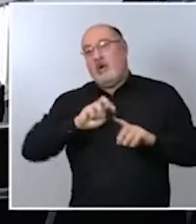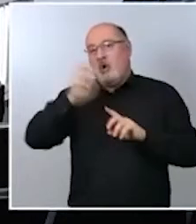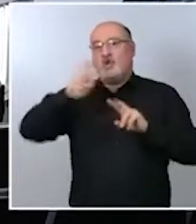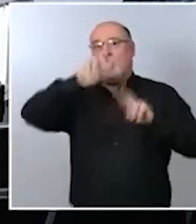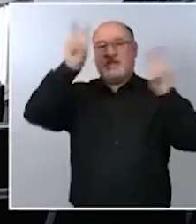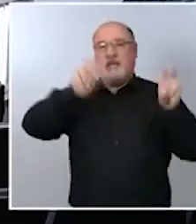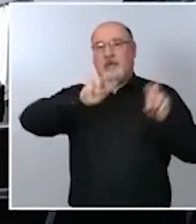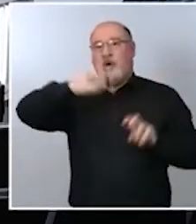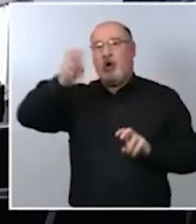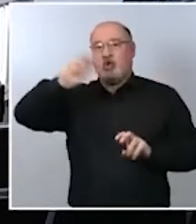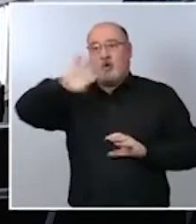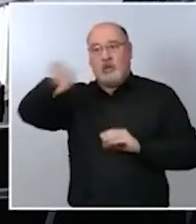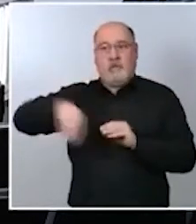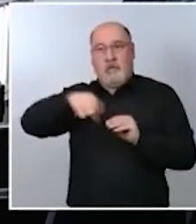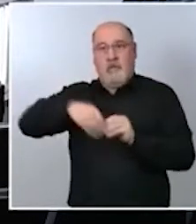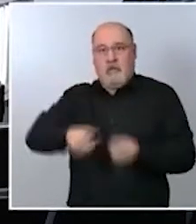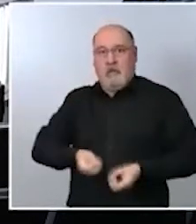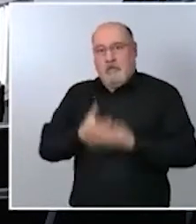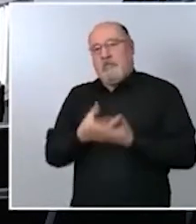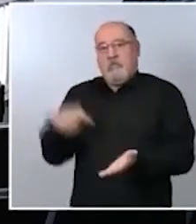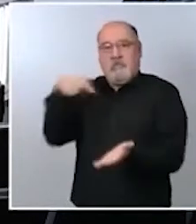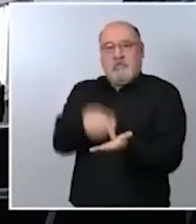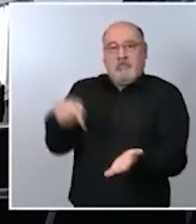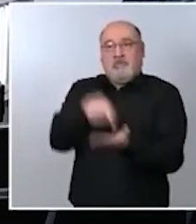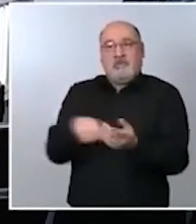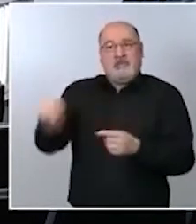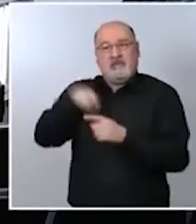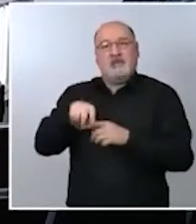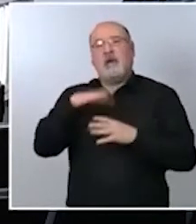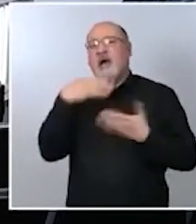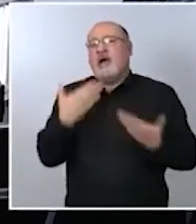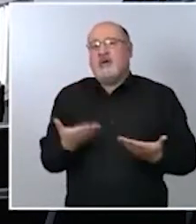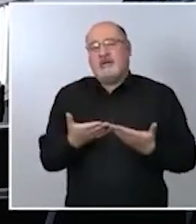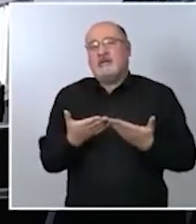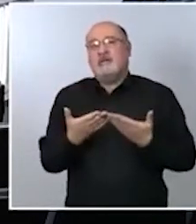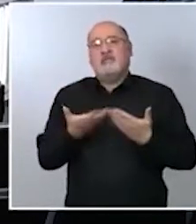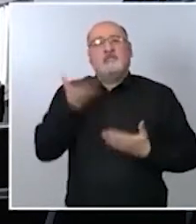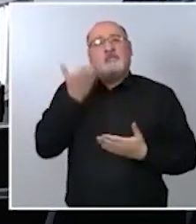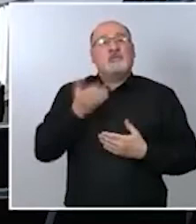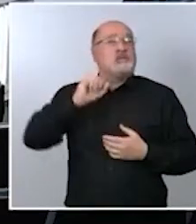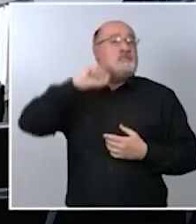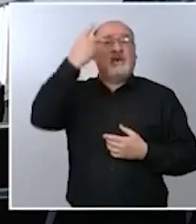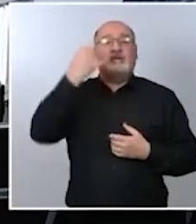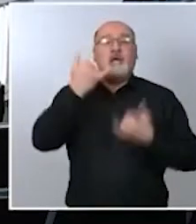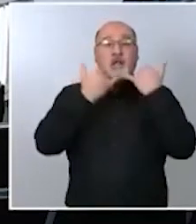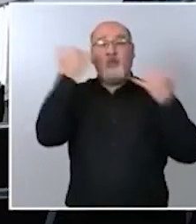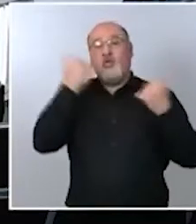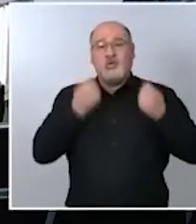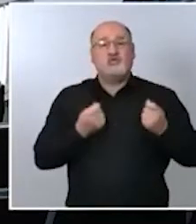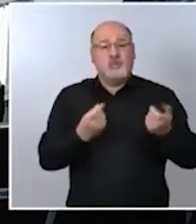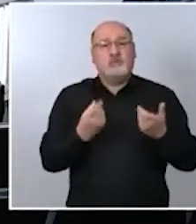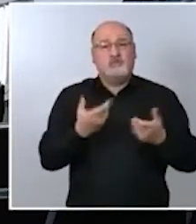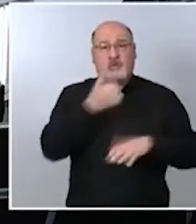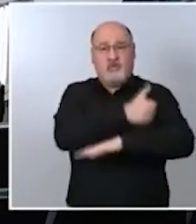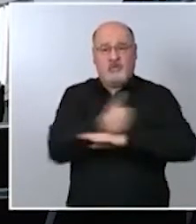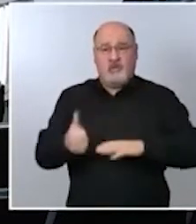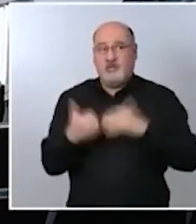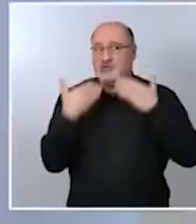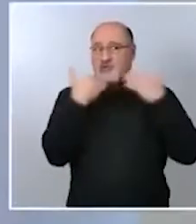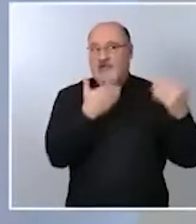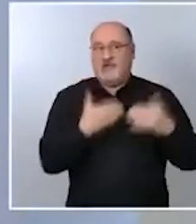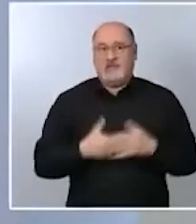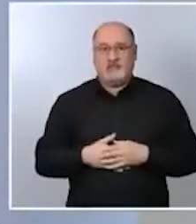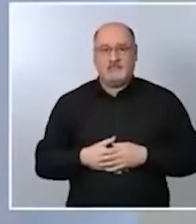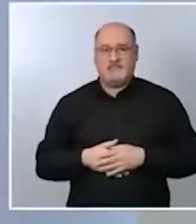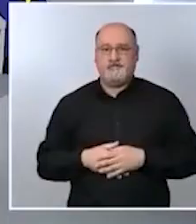no tocan lo importante es dar la luz y los suministros a los ciudadanos? Gracias Bien